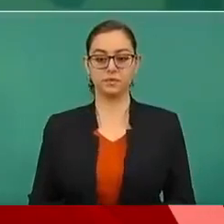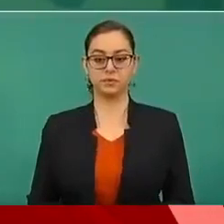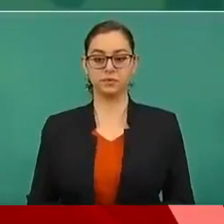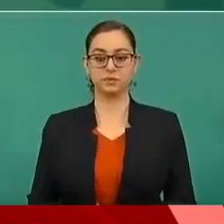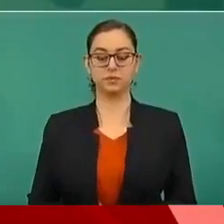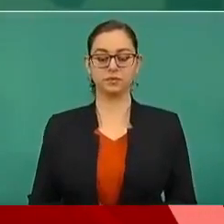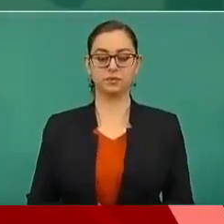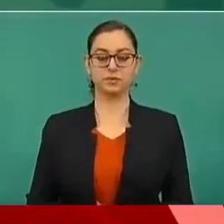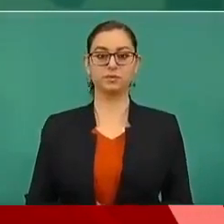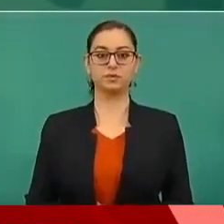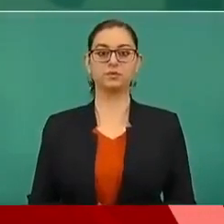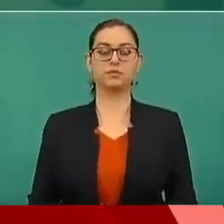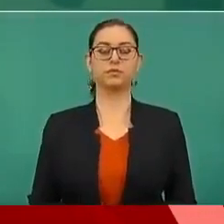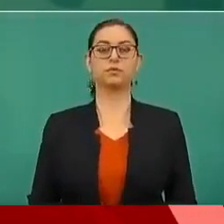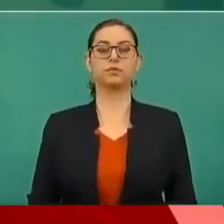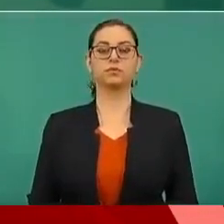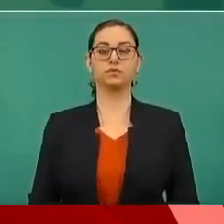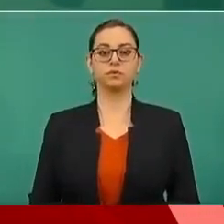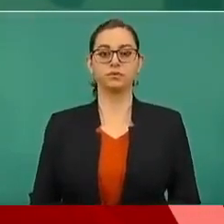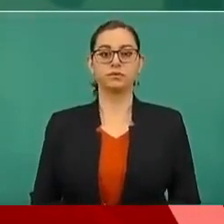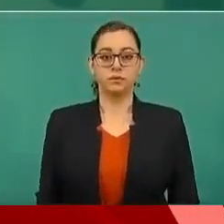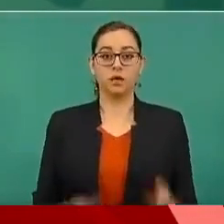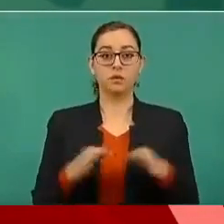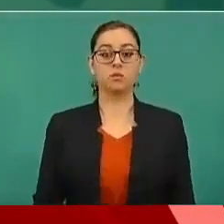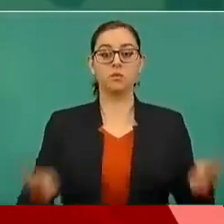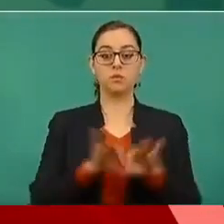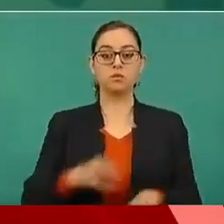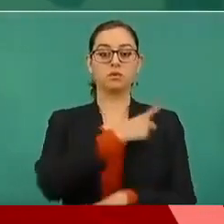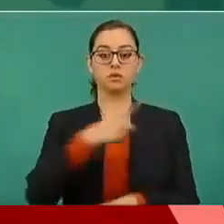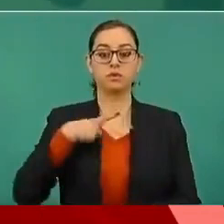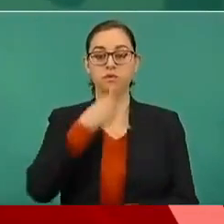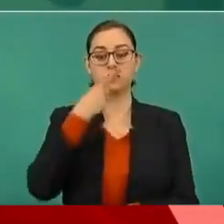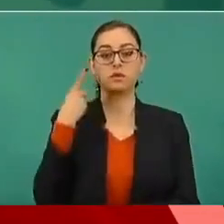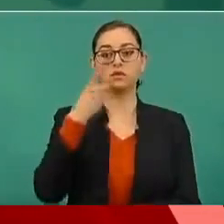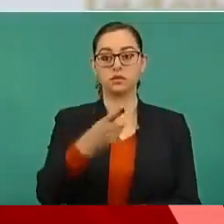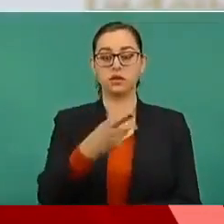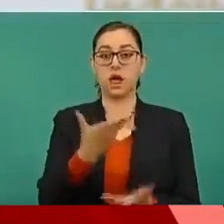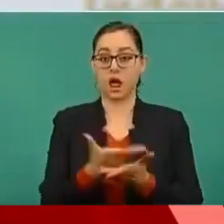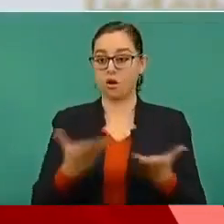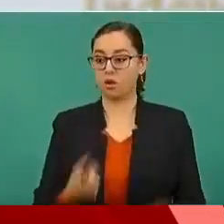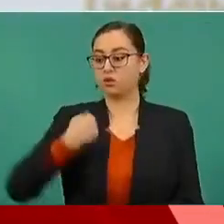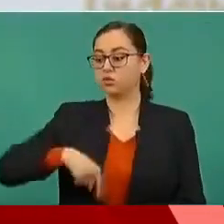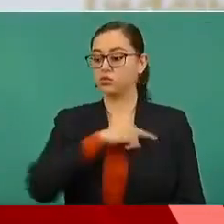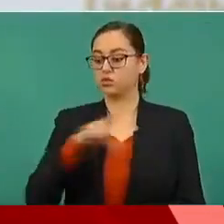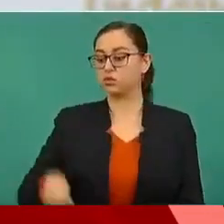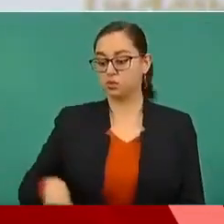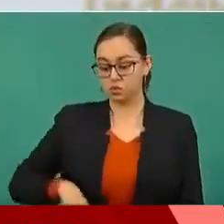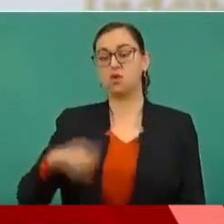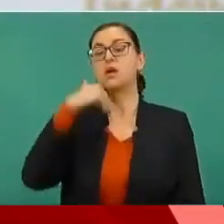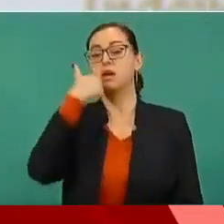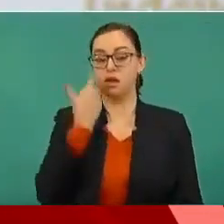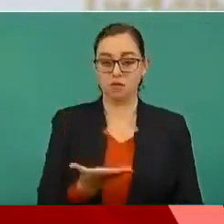Que hay voluntad política para conocer